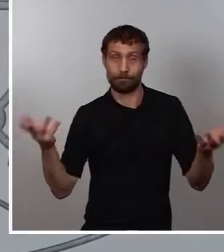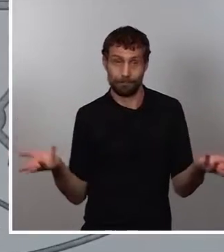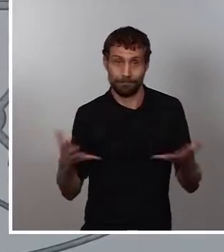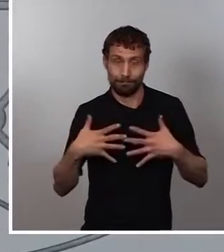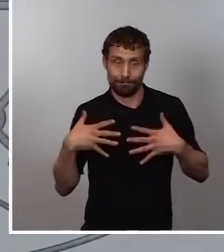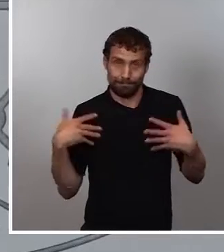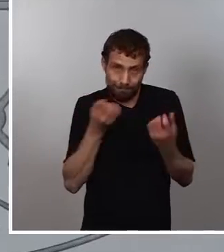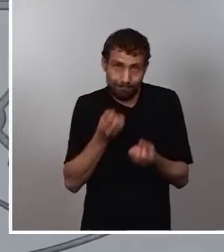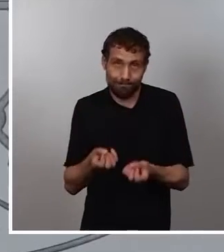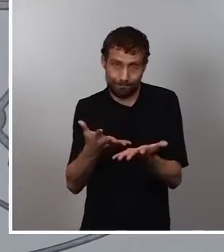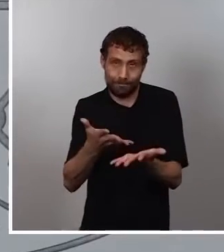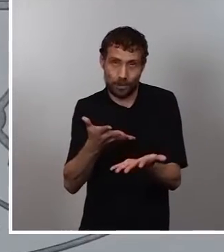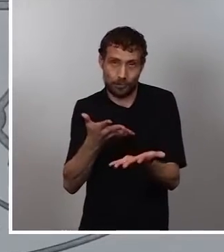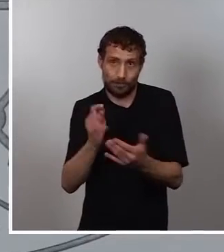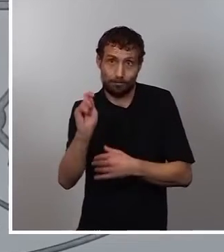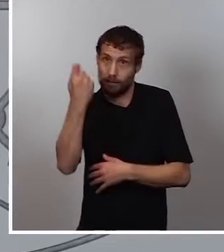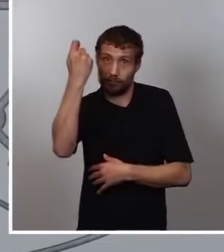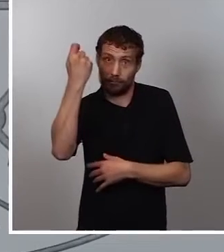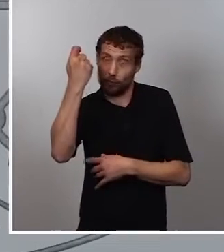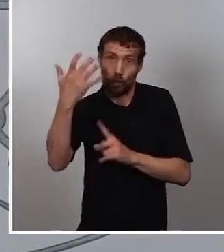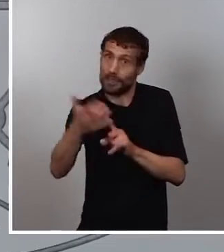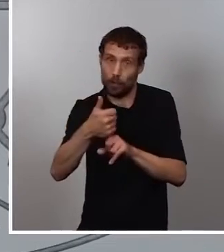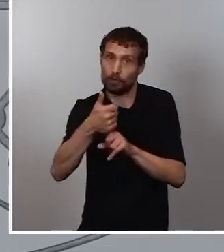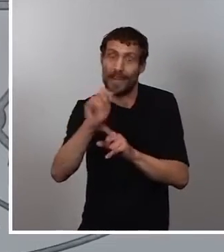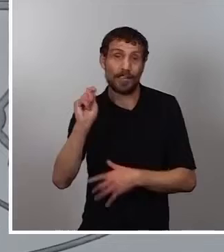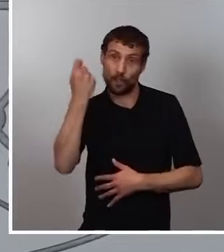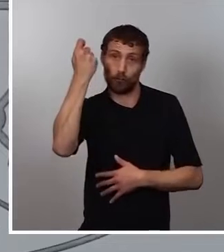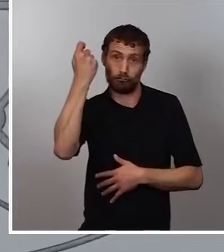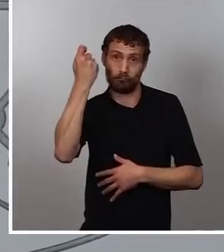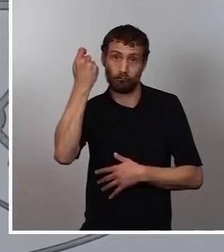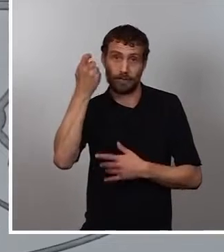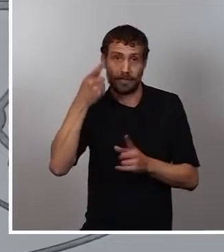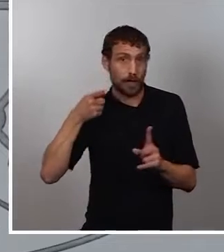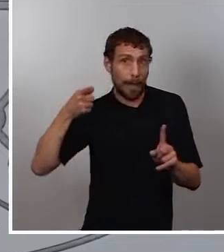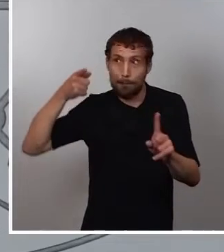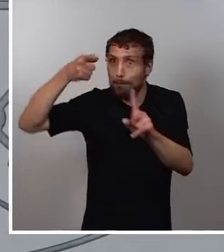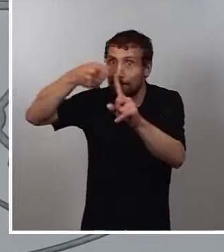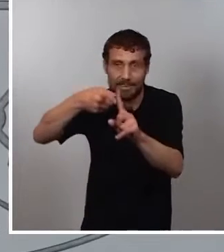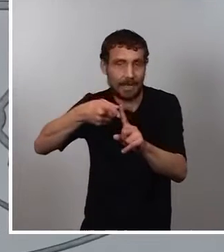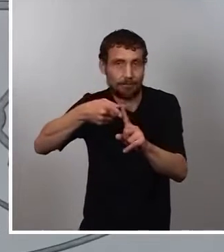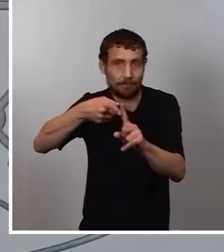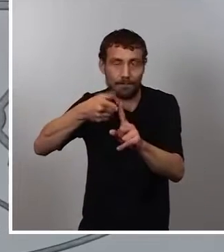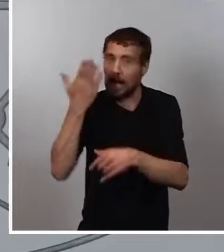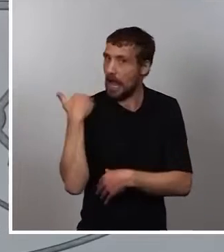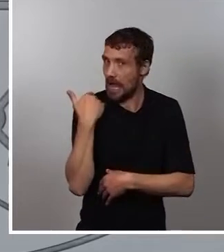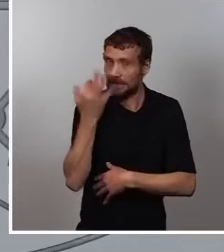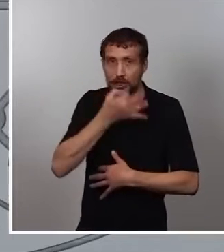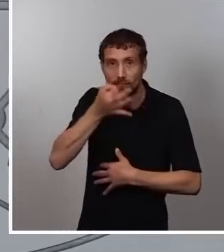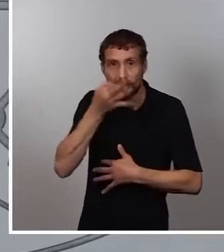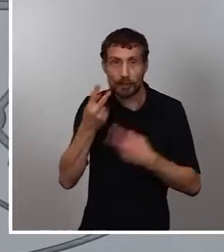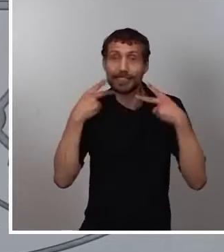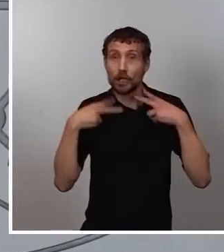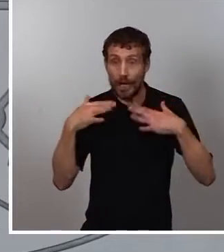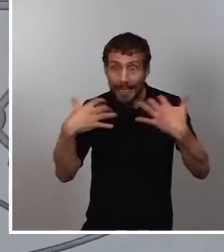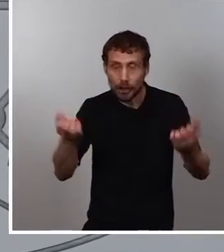conseguir este hito. Es un hito más, es una meta volante, como dije ayer en la comparecencia en el Congreso. No llegamos a la